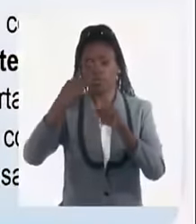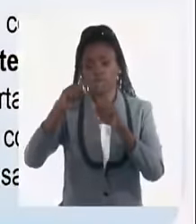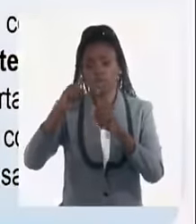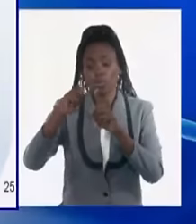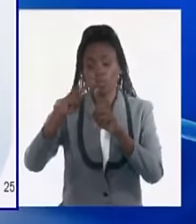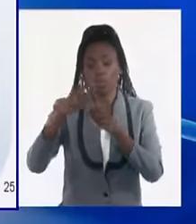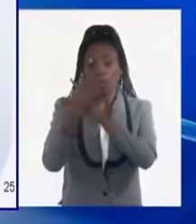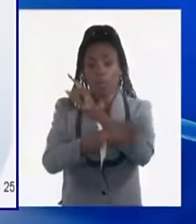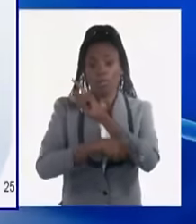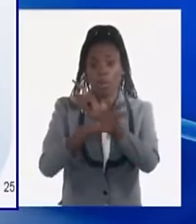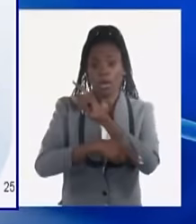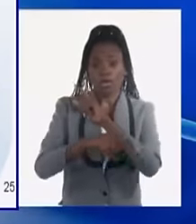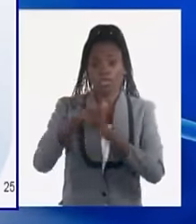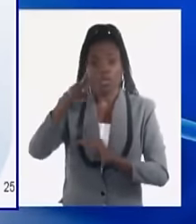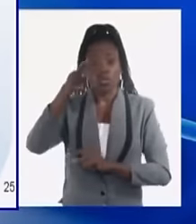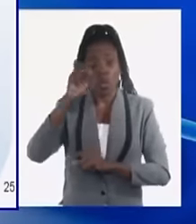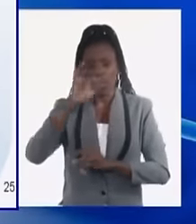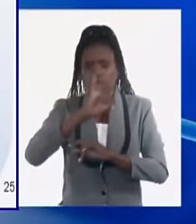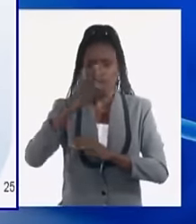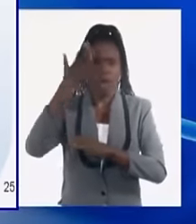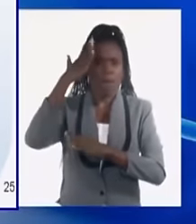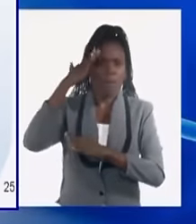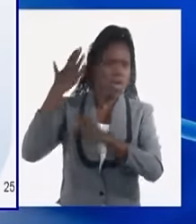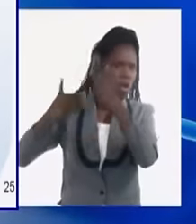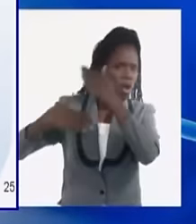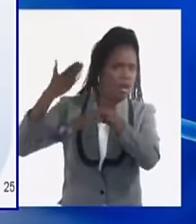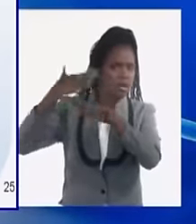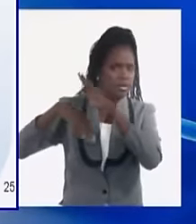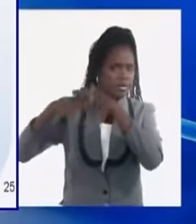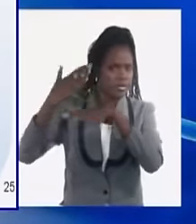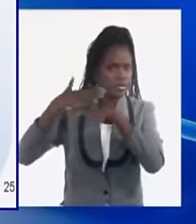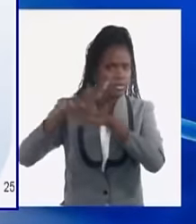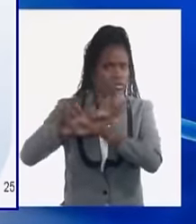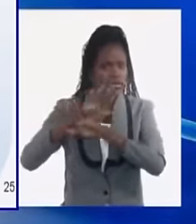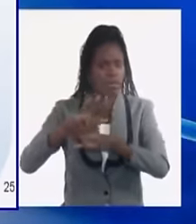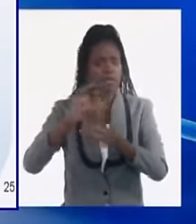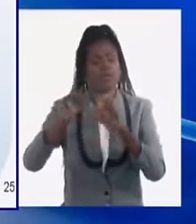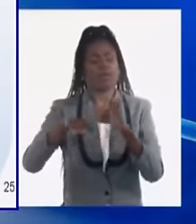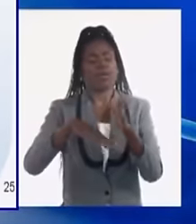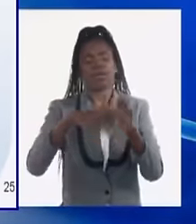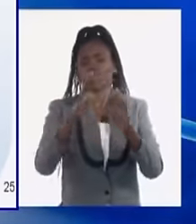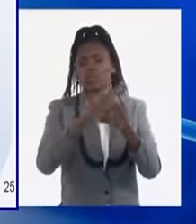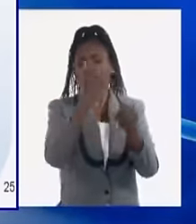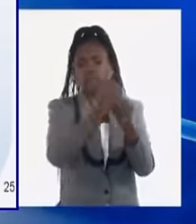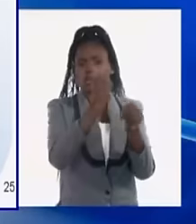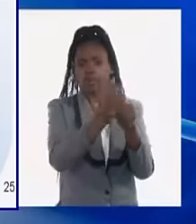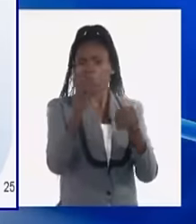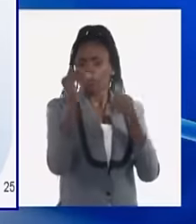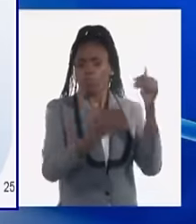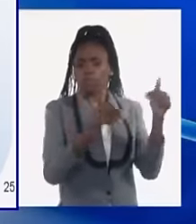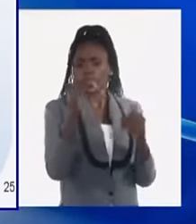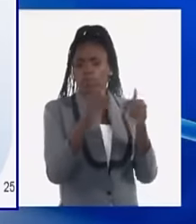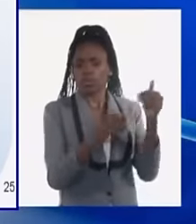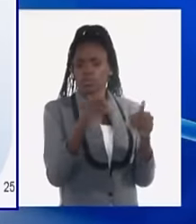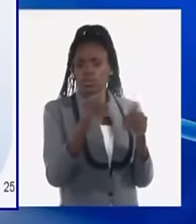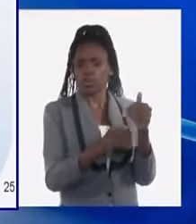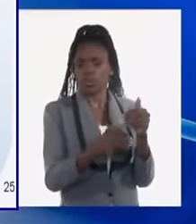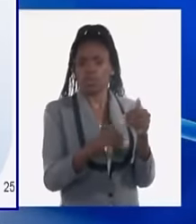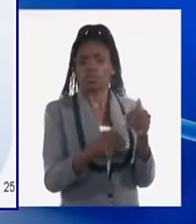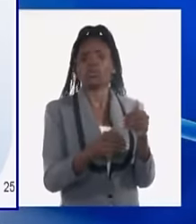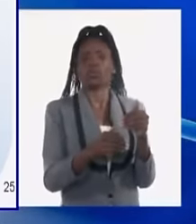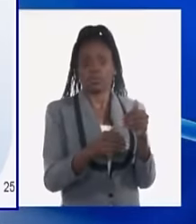para el abastecimiento estable de mercancías con el empleo de diversas formas de participación y de